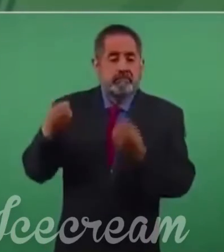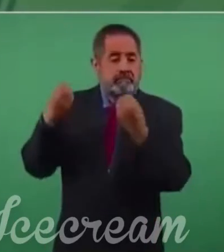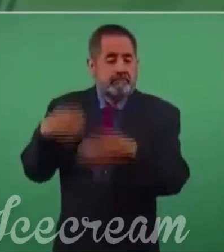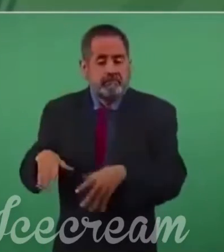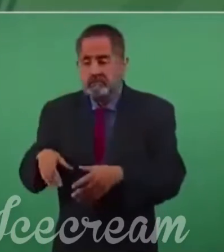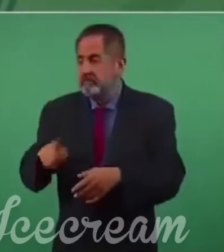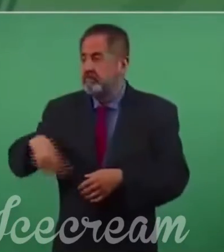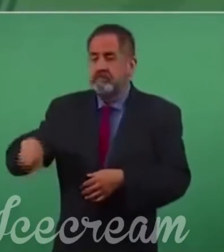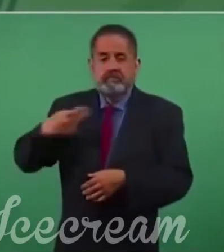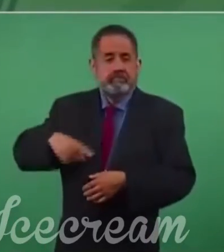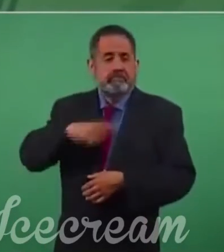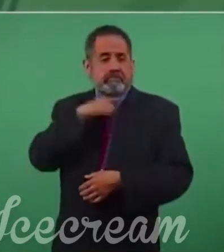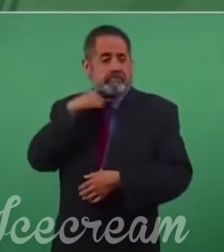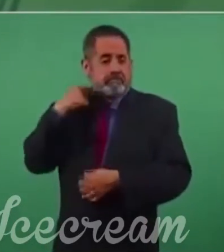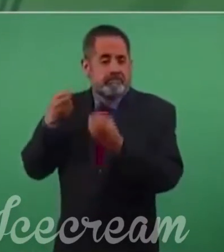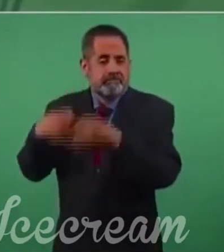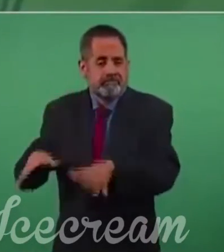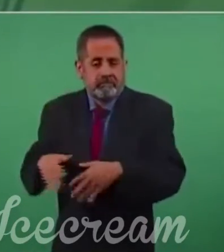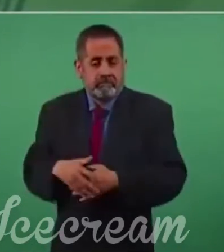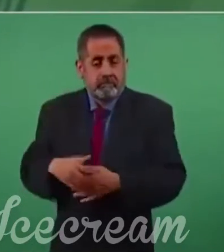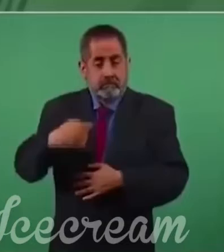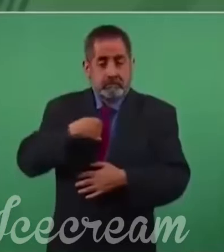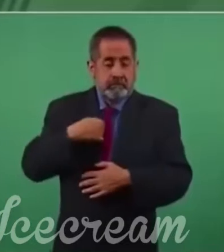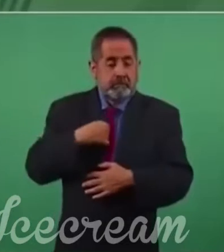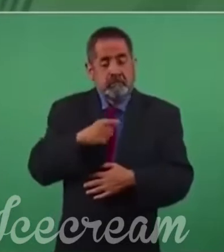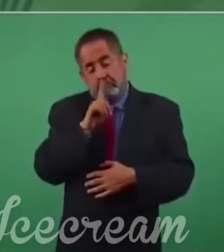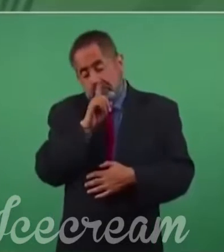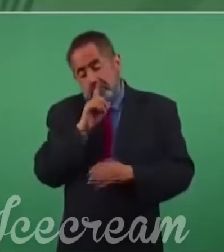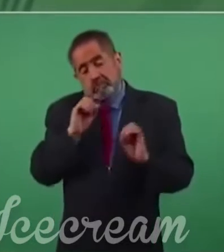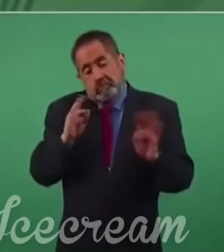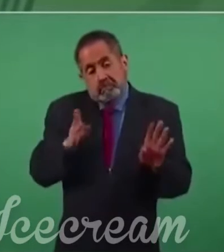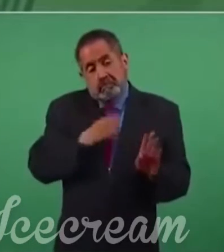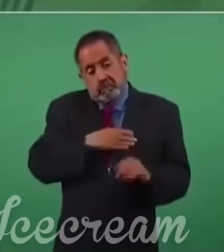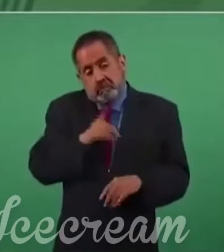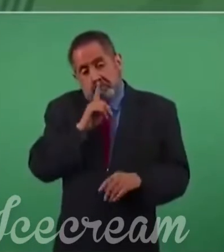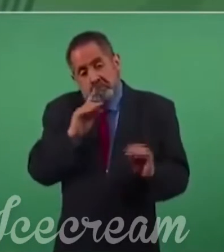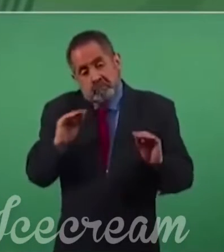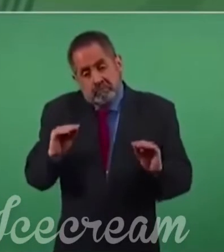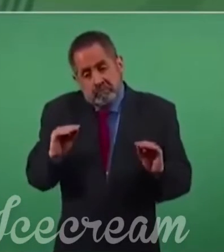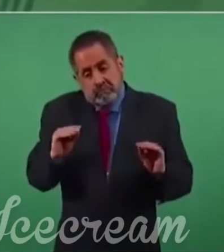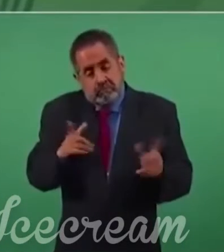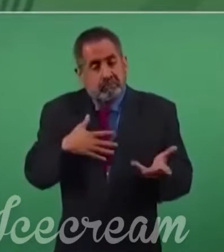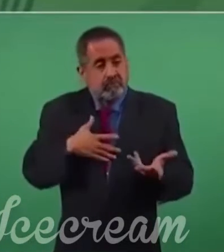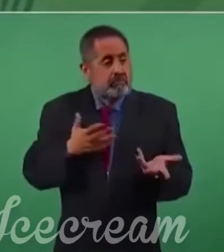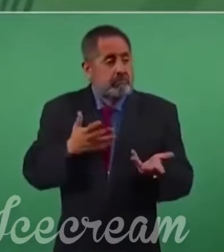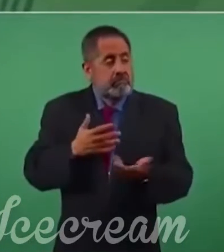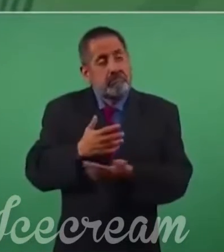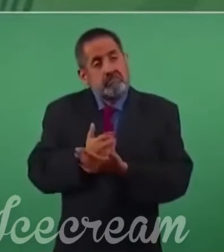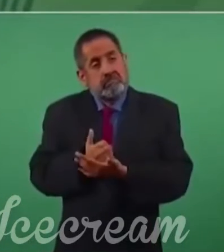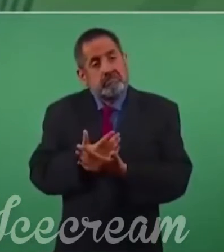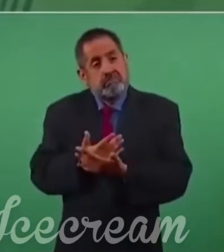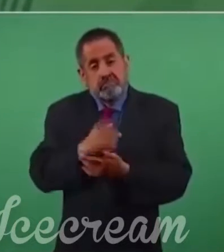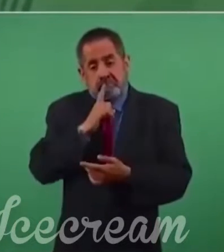y de la nación, ¿cómo me voy a quedar callado?, ¿cómo me voy a cruzar de brazo?,